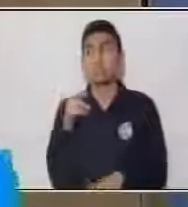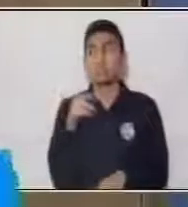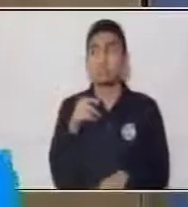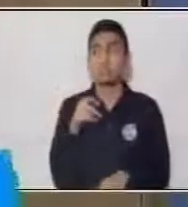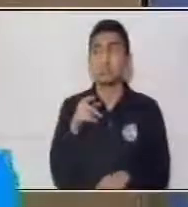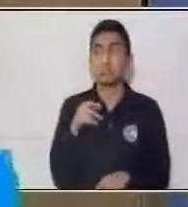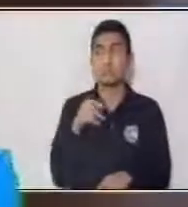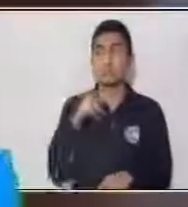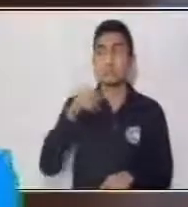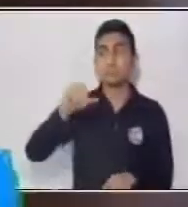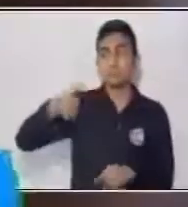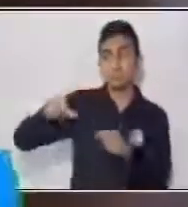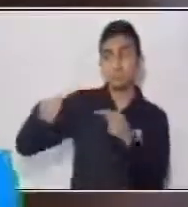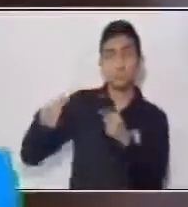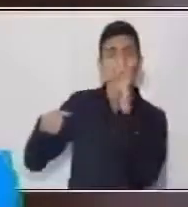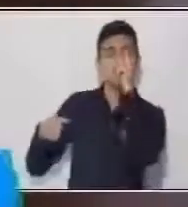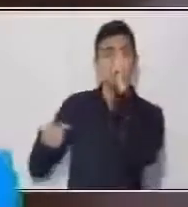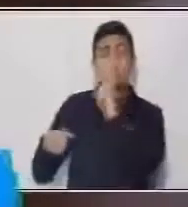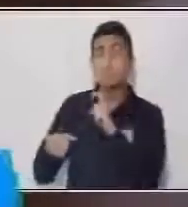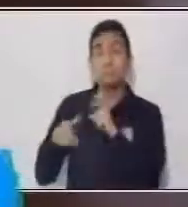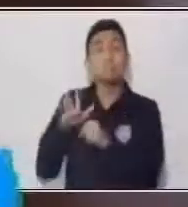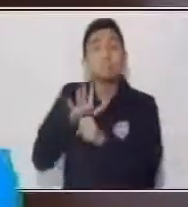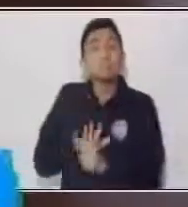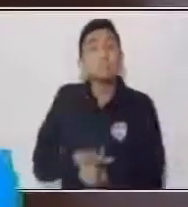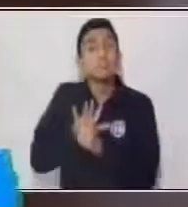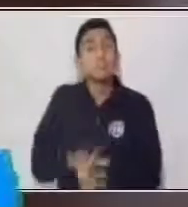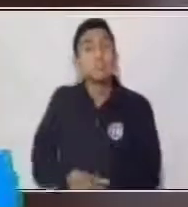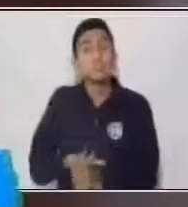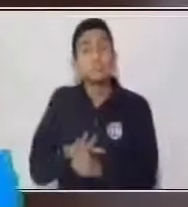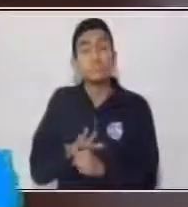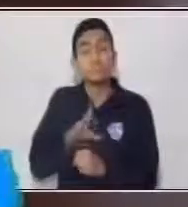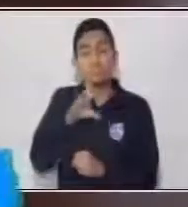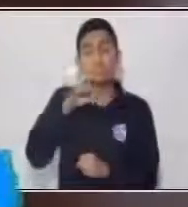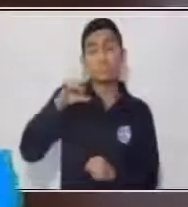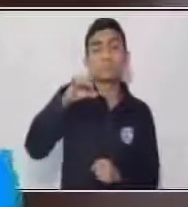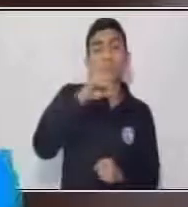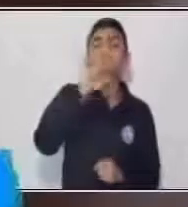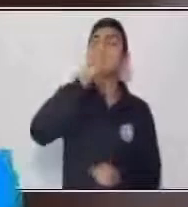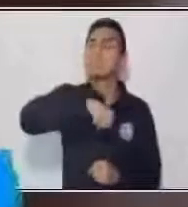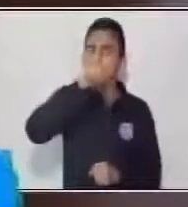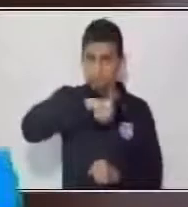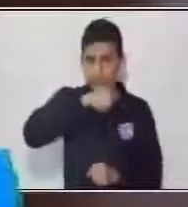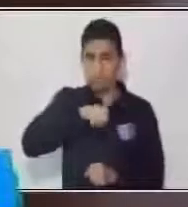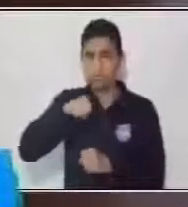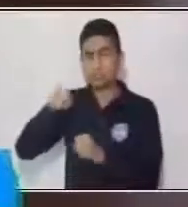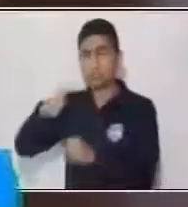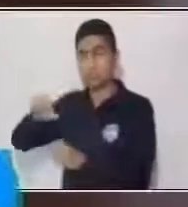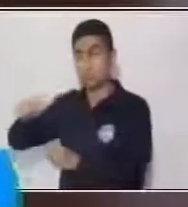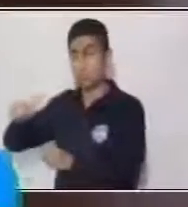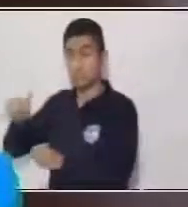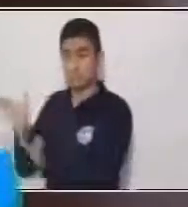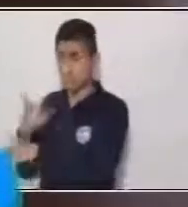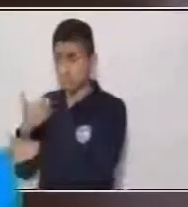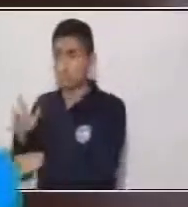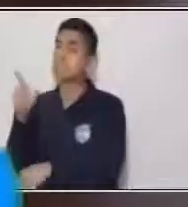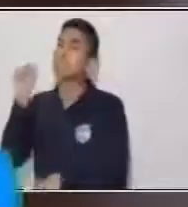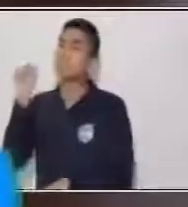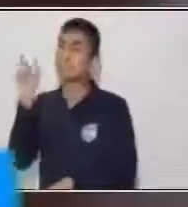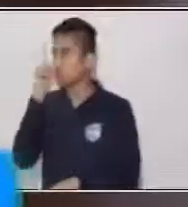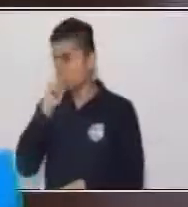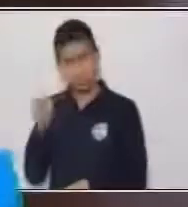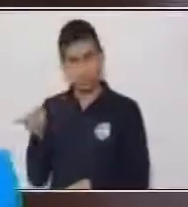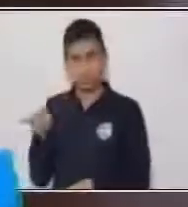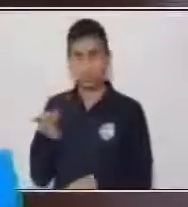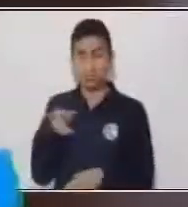ninguna densidad, no tiene ninguna presión. En el agua con sal, sí. Entonces, la presión del agua